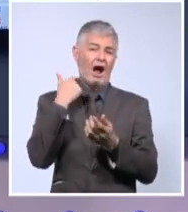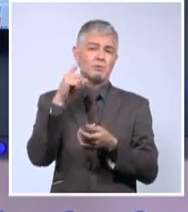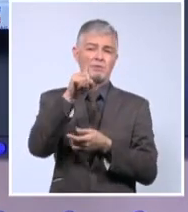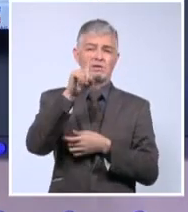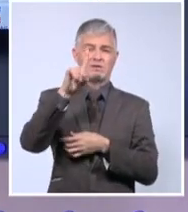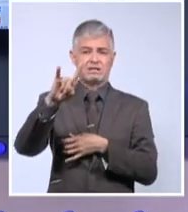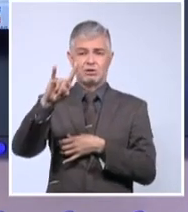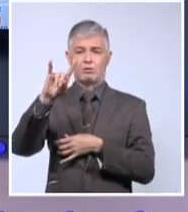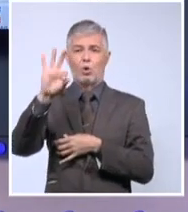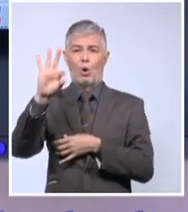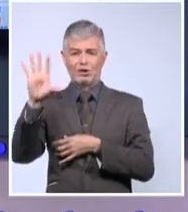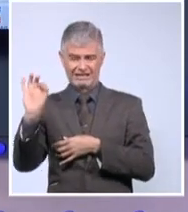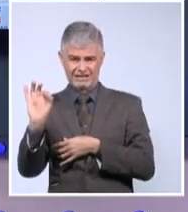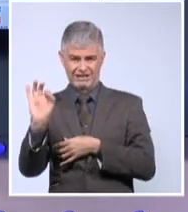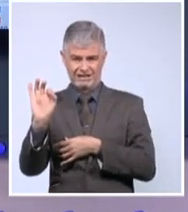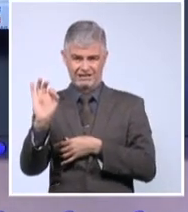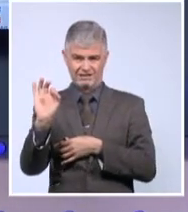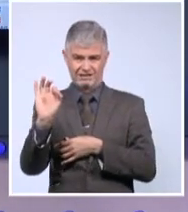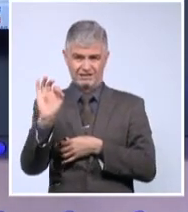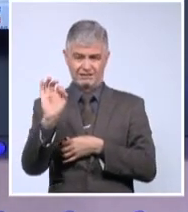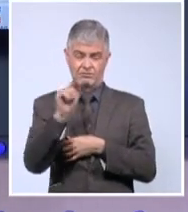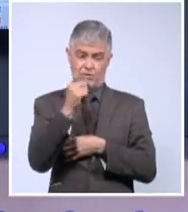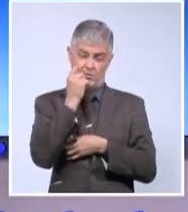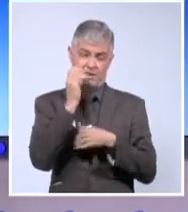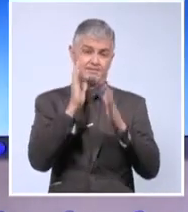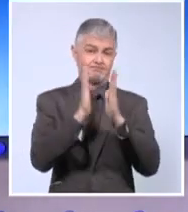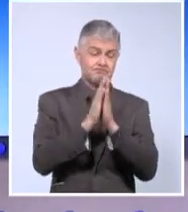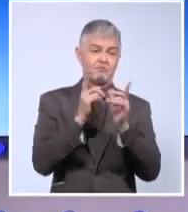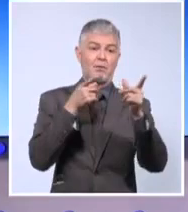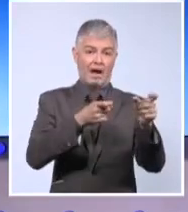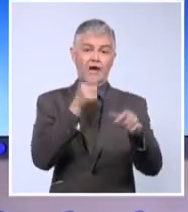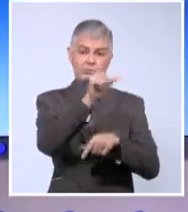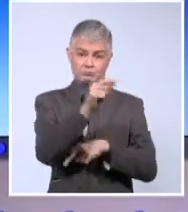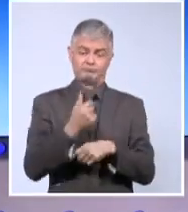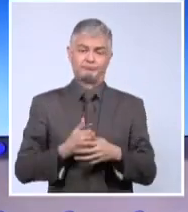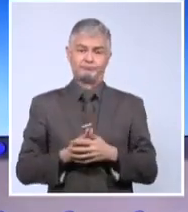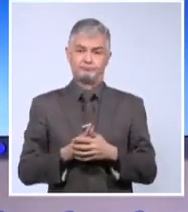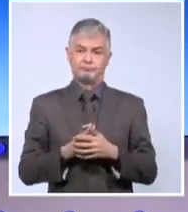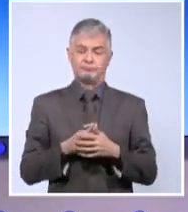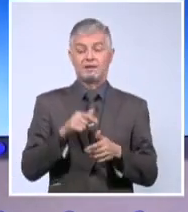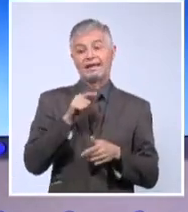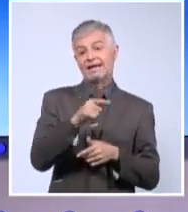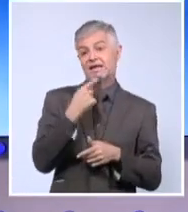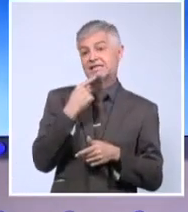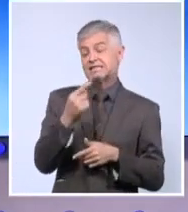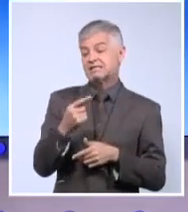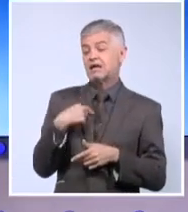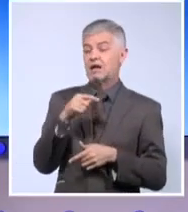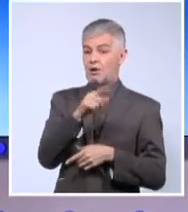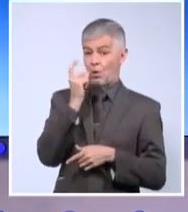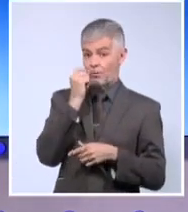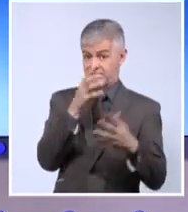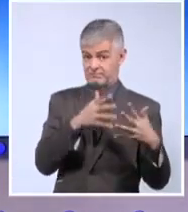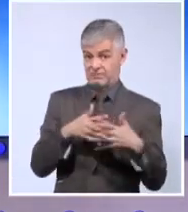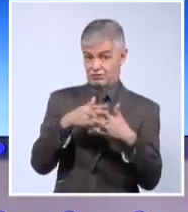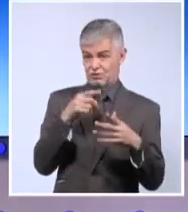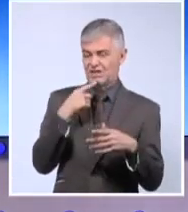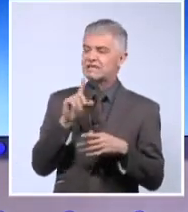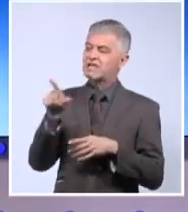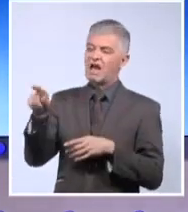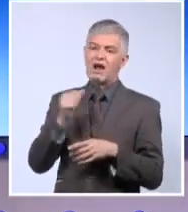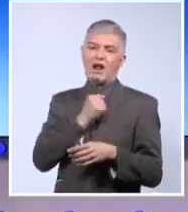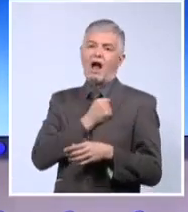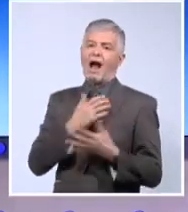Ya ven ustedes quién es uno de los ídolos de este hombre, que pide y que quiere lo mejor para usted, para su familia. Habría que escuchar a un